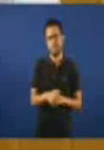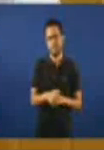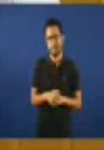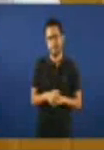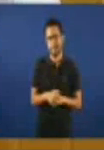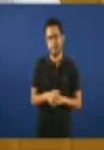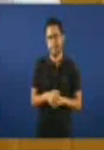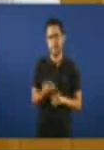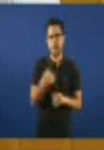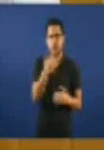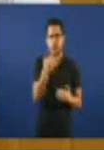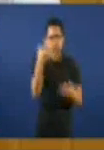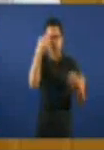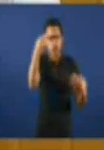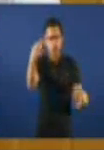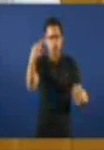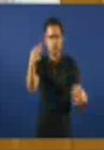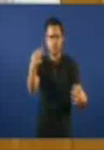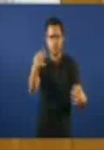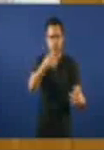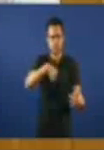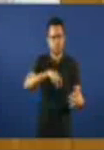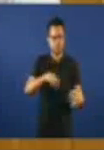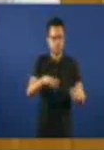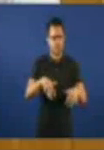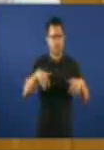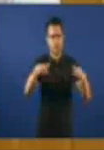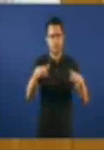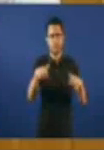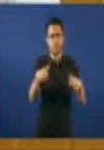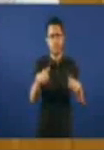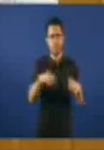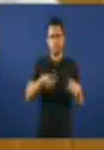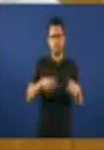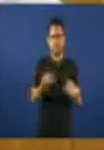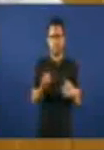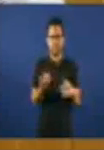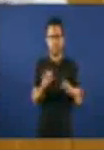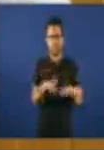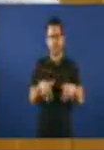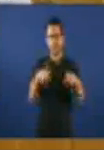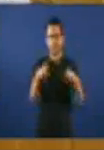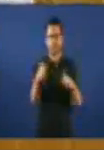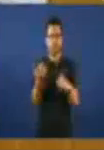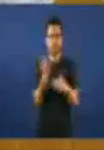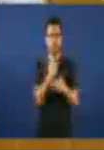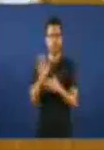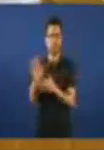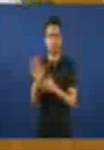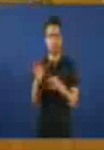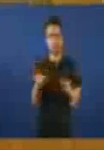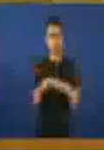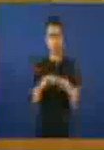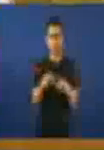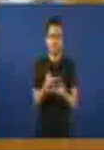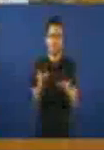congruente, lógico e elemental como que esta Cámara de Diputados exerza como Cámara de Representantes da Cidadania Galega, ese interés